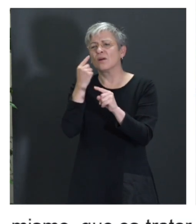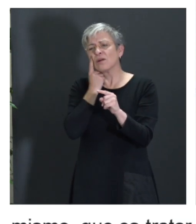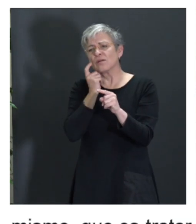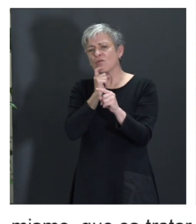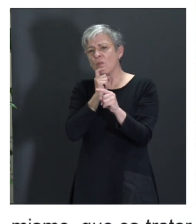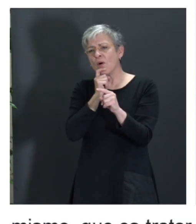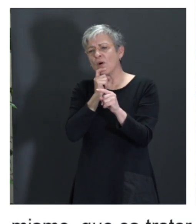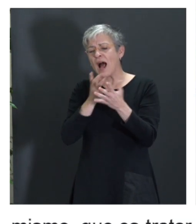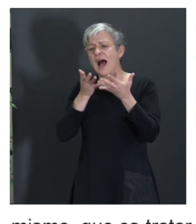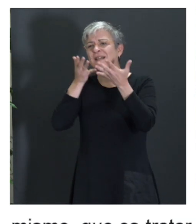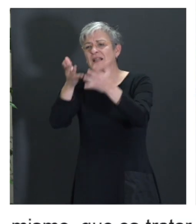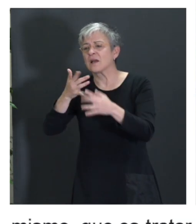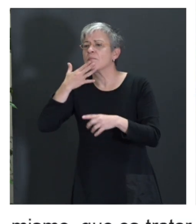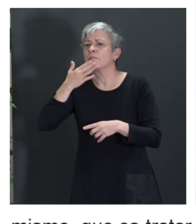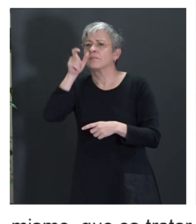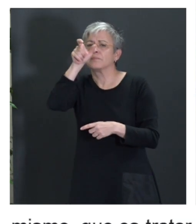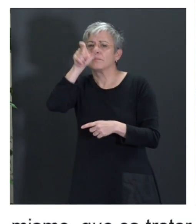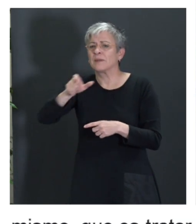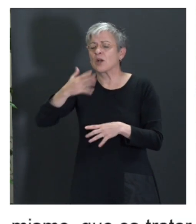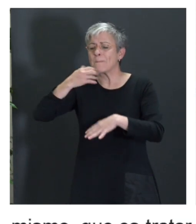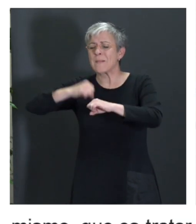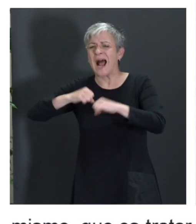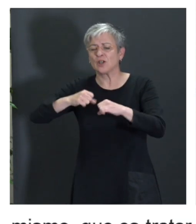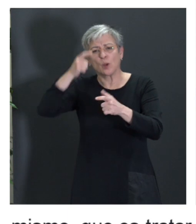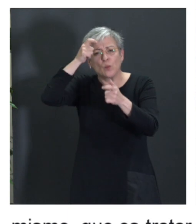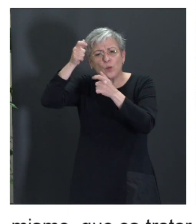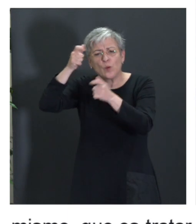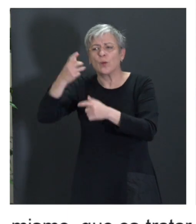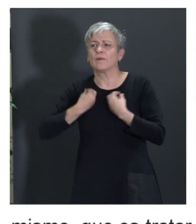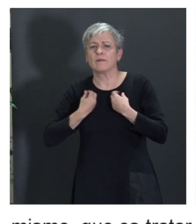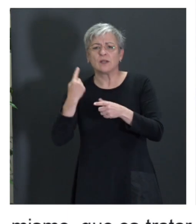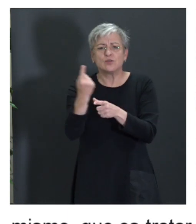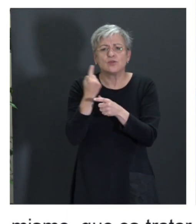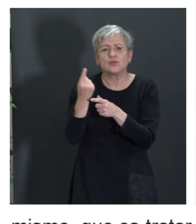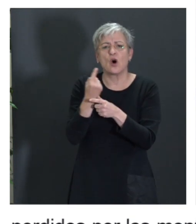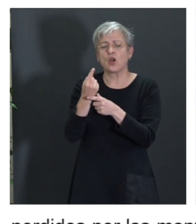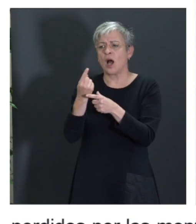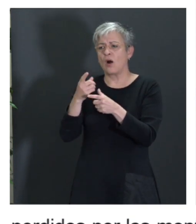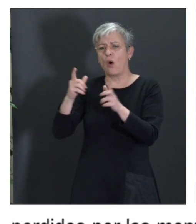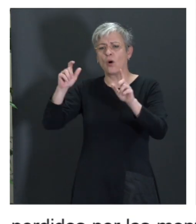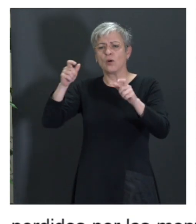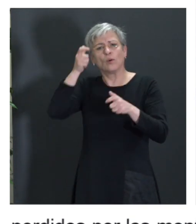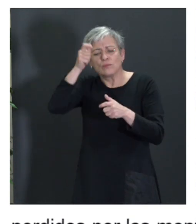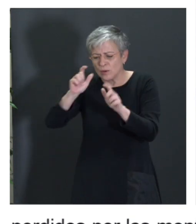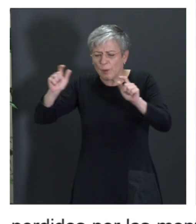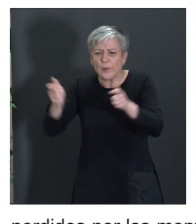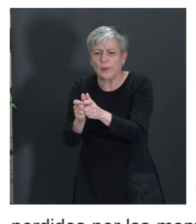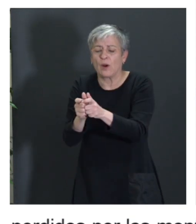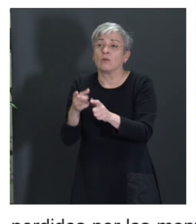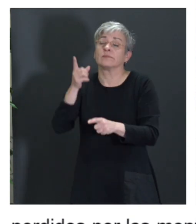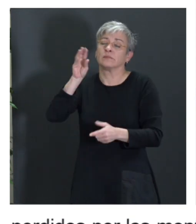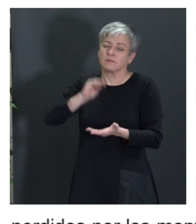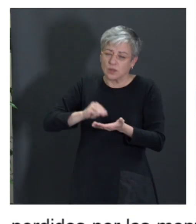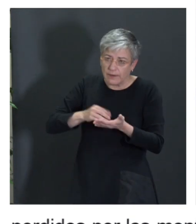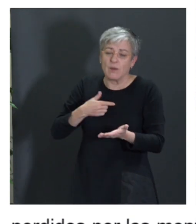asistencia a las personas mayores que viven solas y desgraciadamente en muchos casos mueren solas sin tener